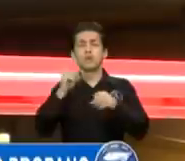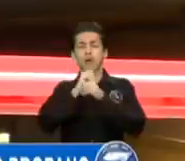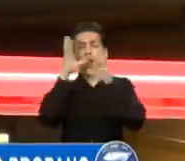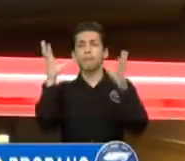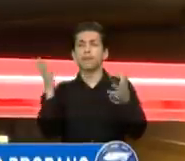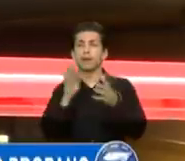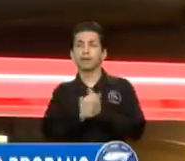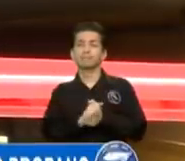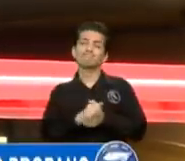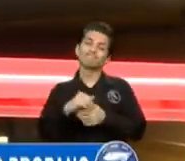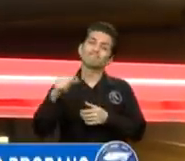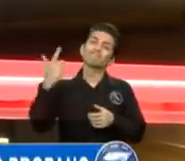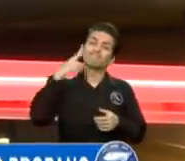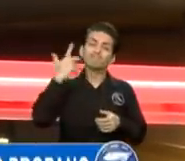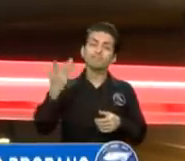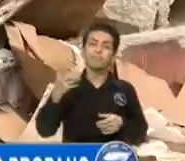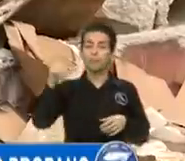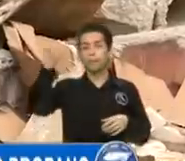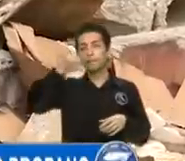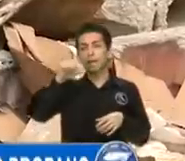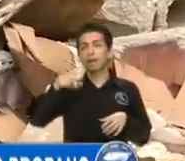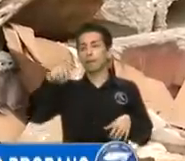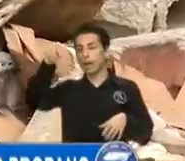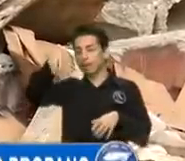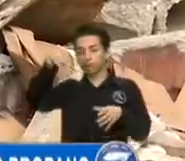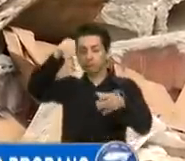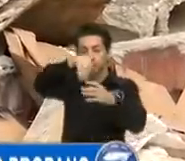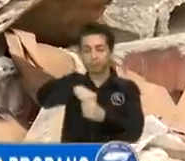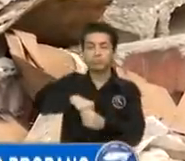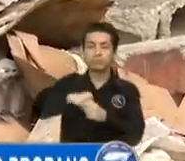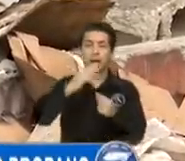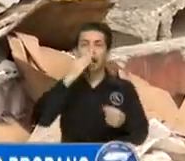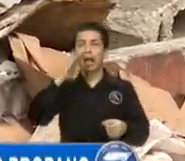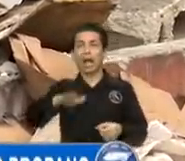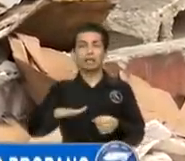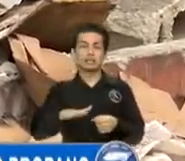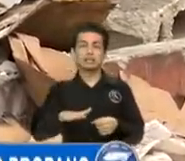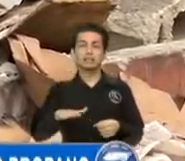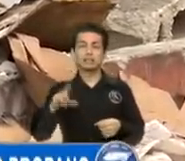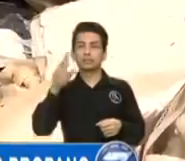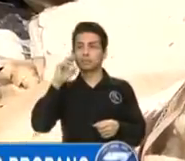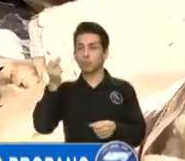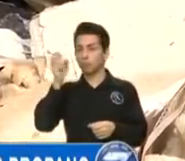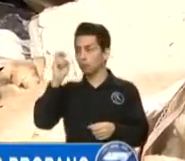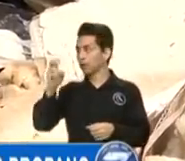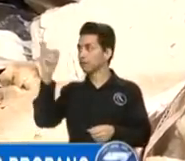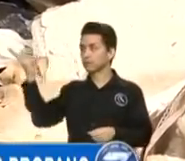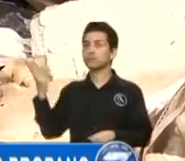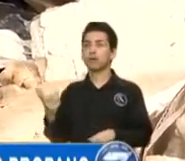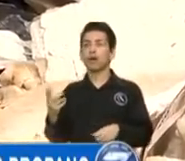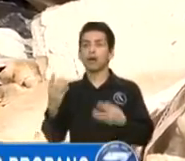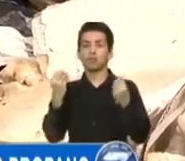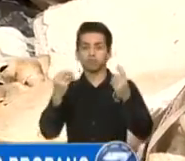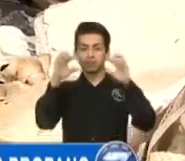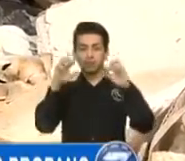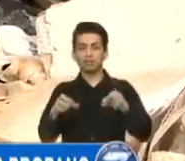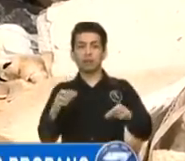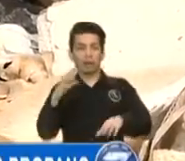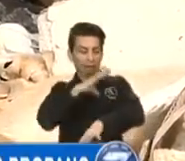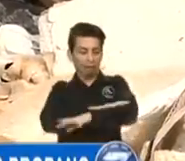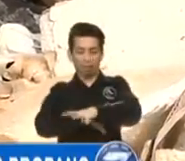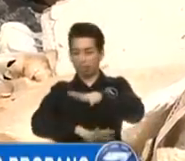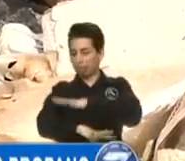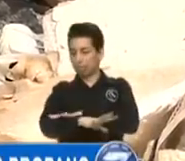abastecimiento de un depósito de gas fue la aparente causa del incidente, que provocó quemaduras de segundo grado a tres personas y